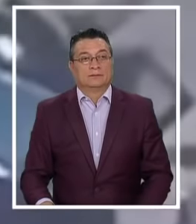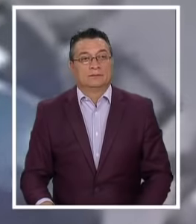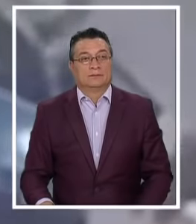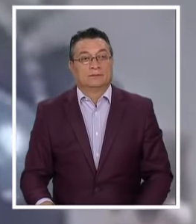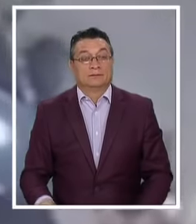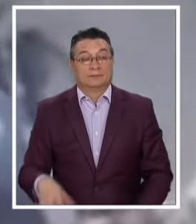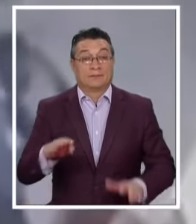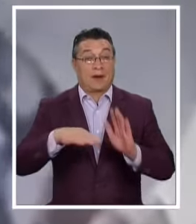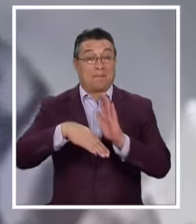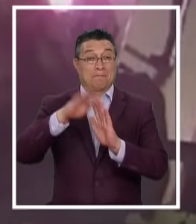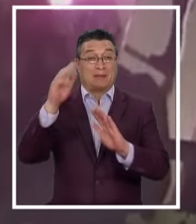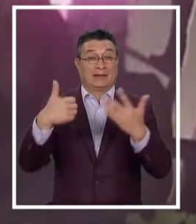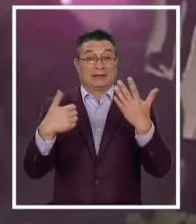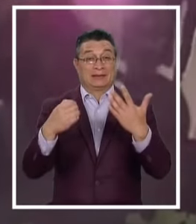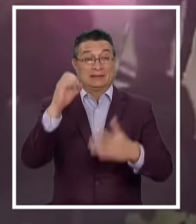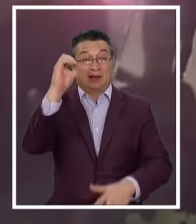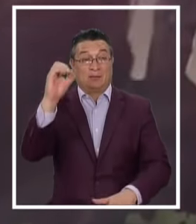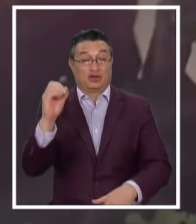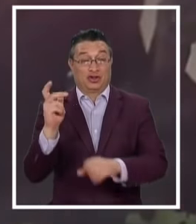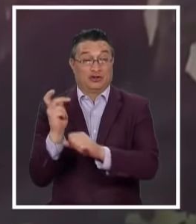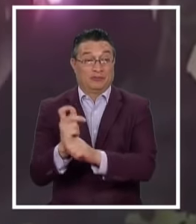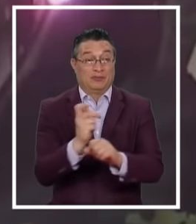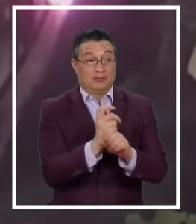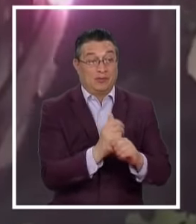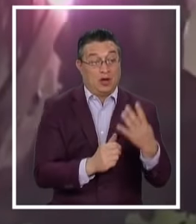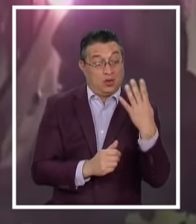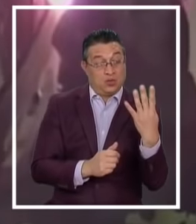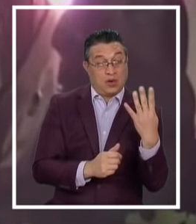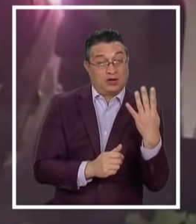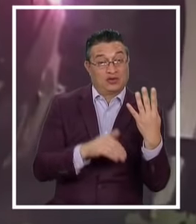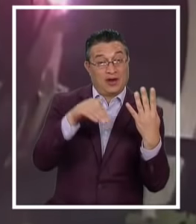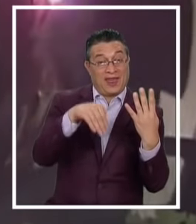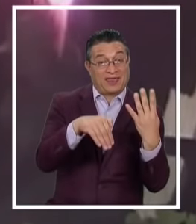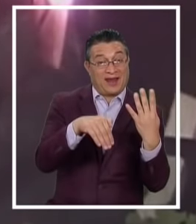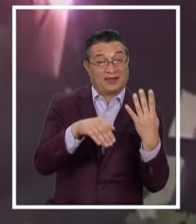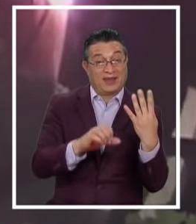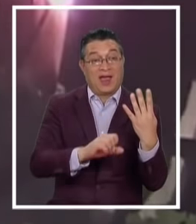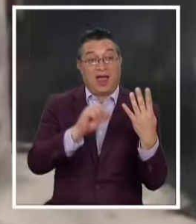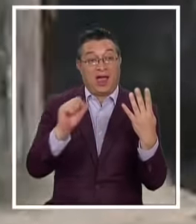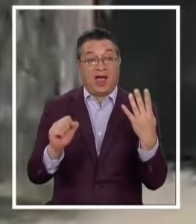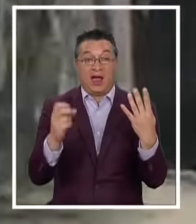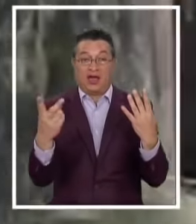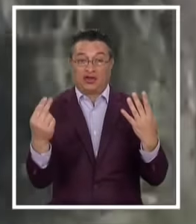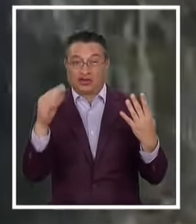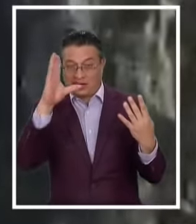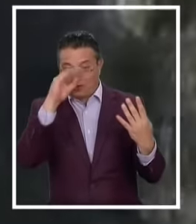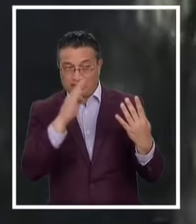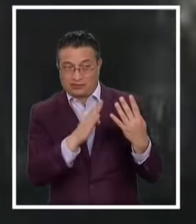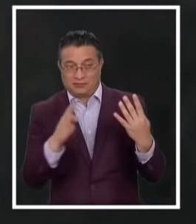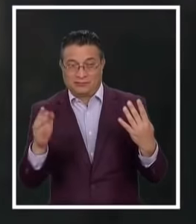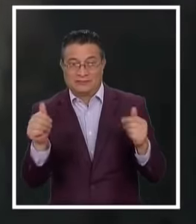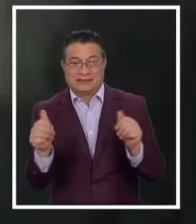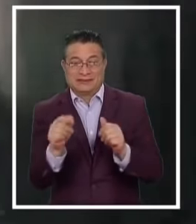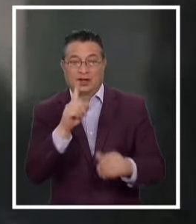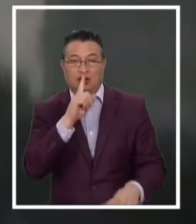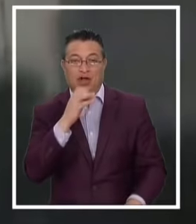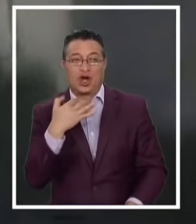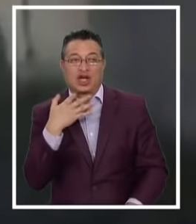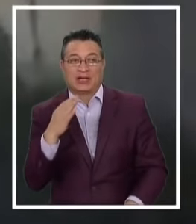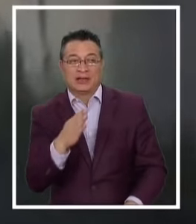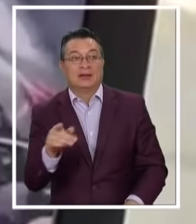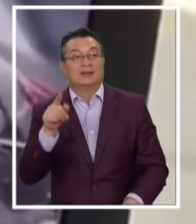Más del 60% De estos robos Se realizan Entre las 4 de la tarde Y cerca de la medianoche El horario más próximo Al toque de queda